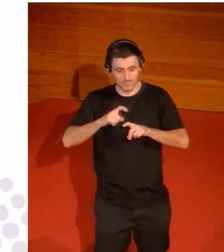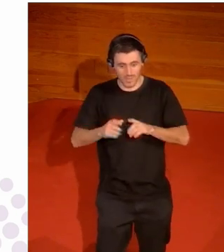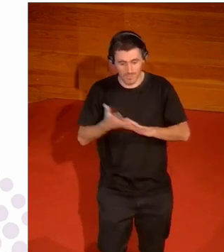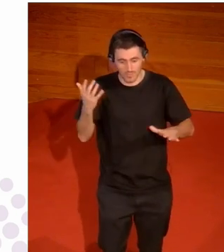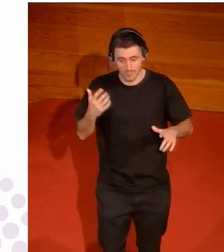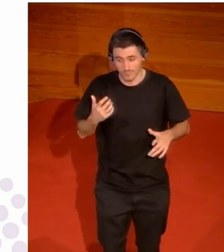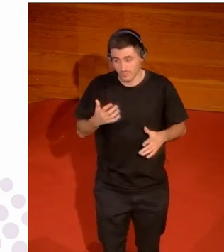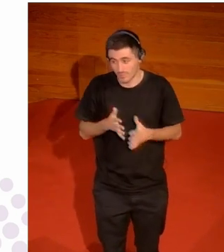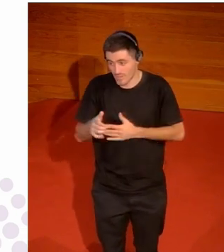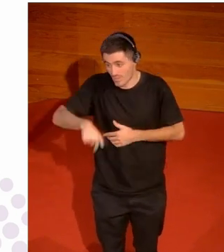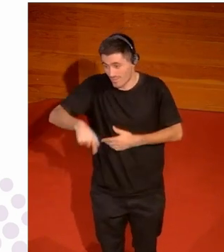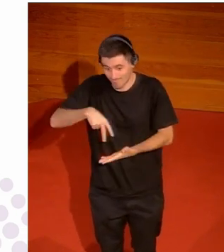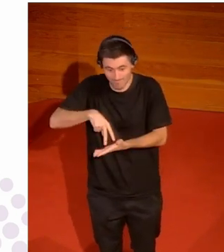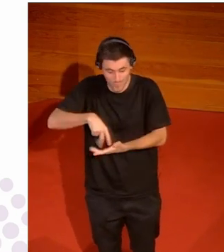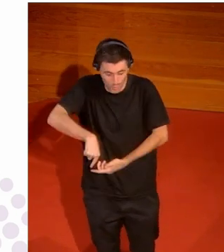murga